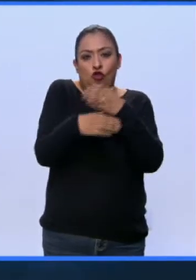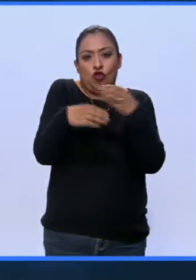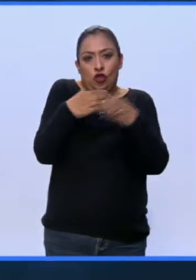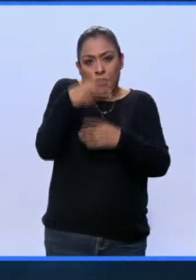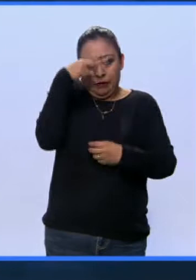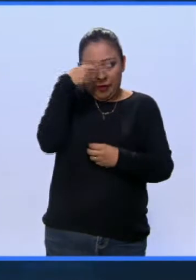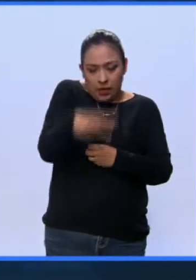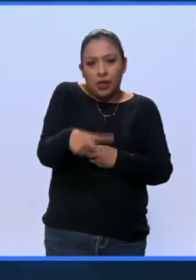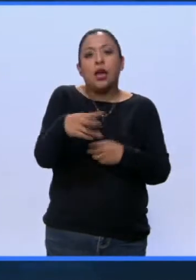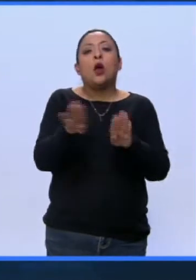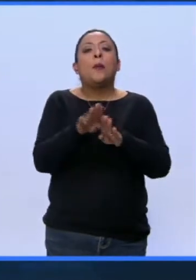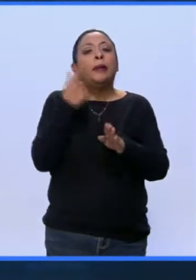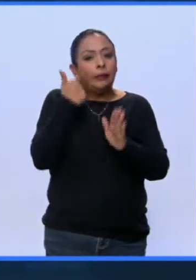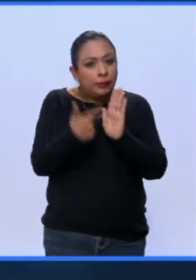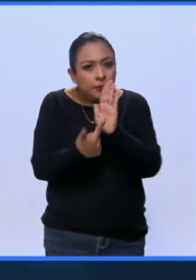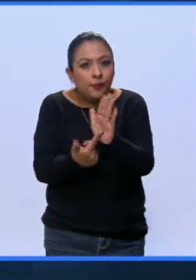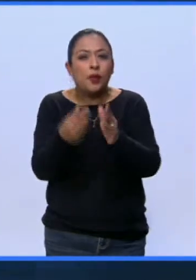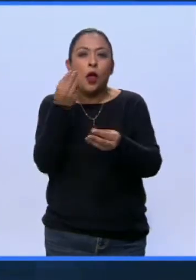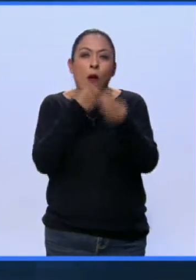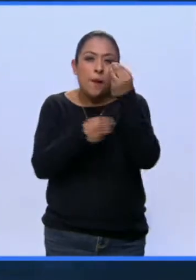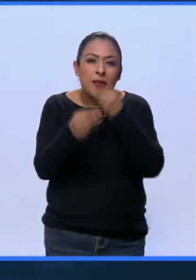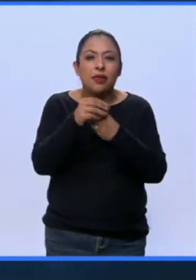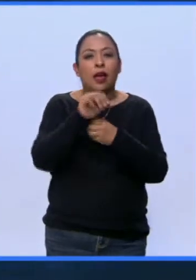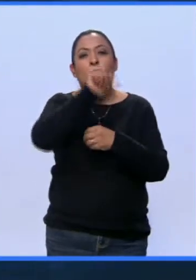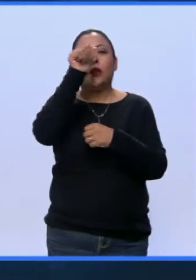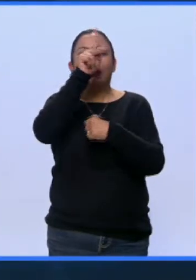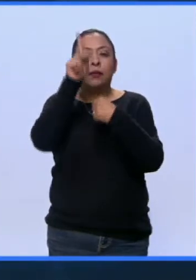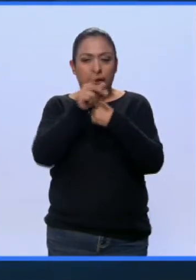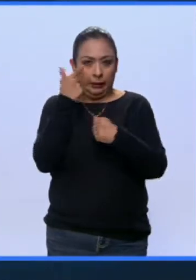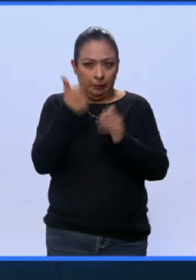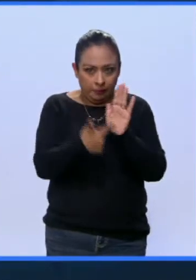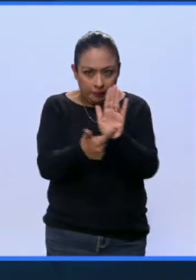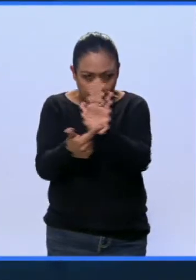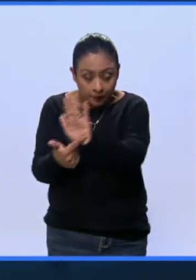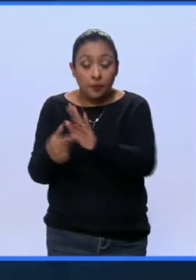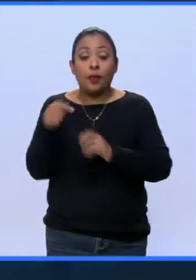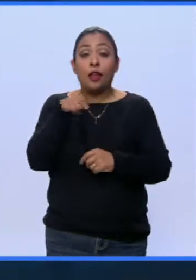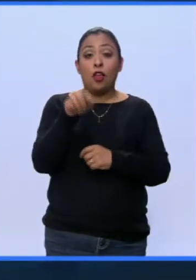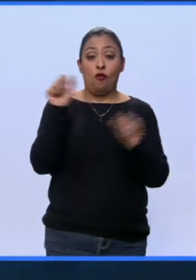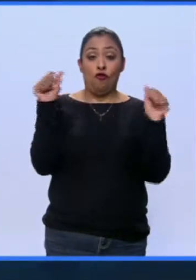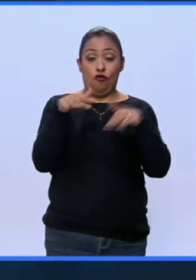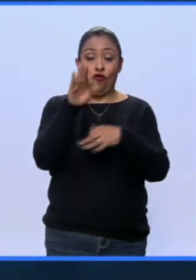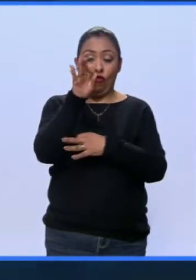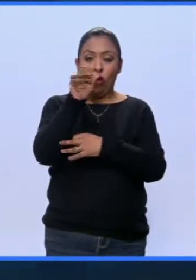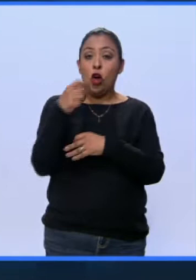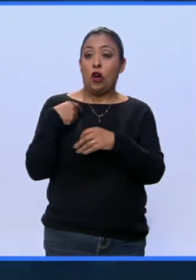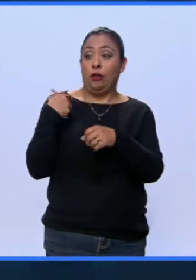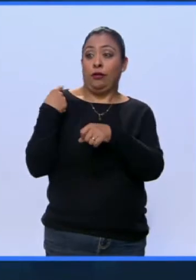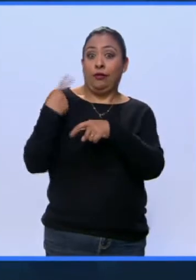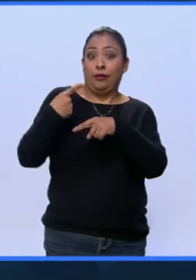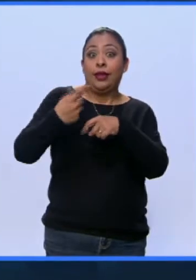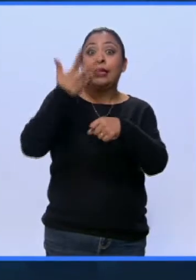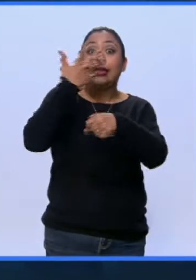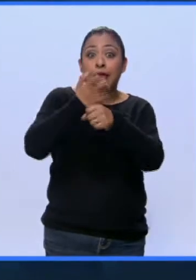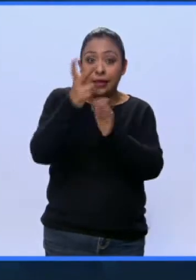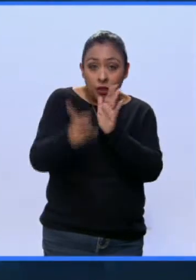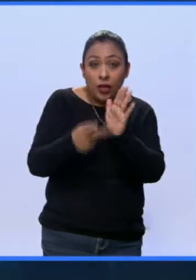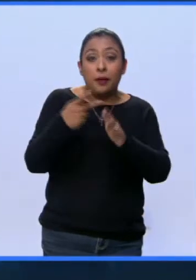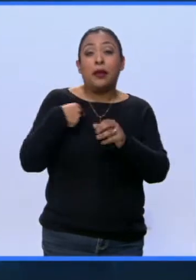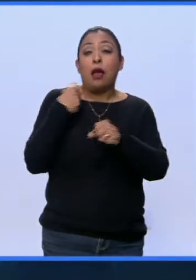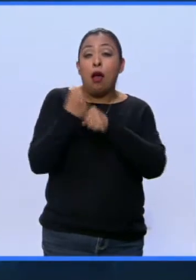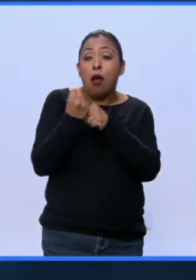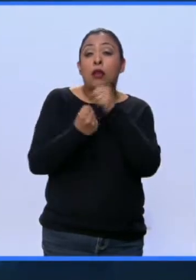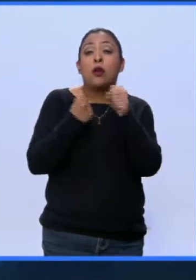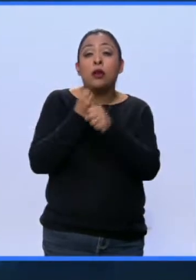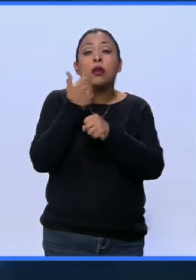través de las muestras gastronómicas que se hacen en otros países. En el foro, esta es la quinta edición, cada año hemos intentado